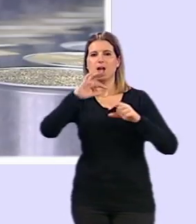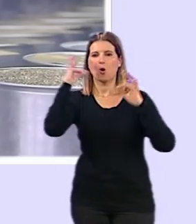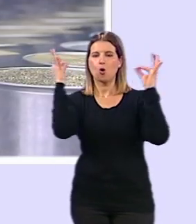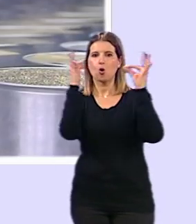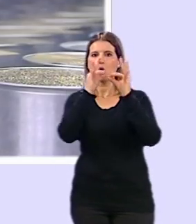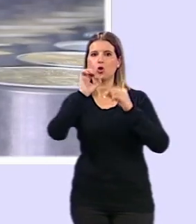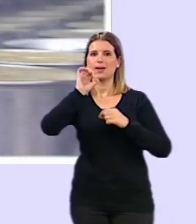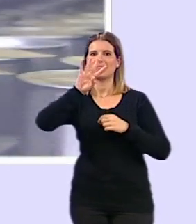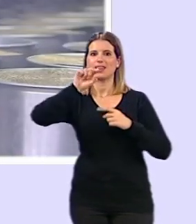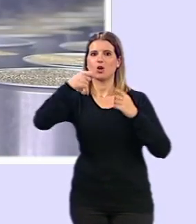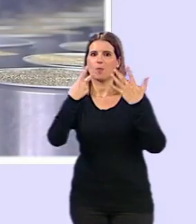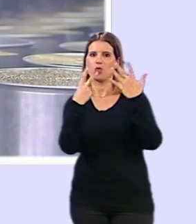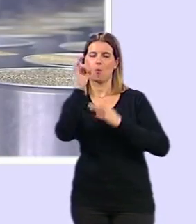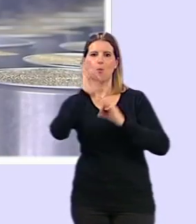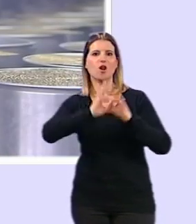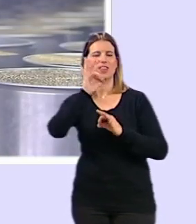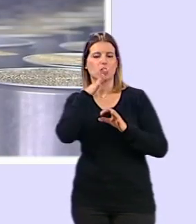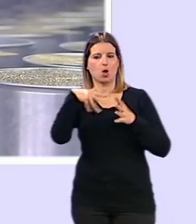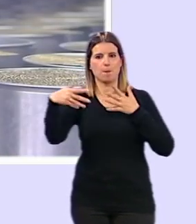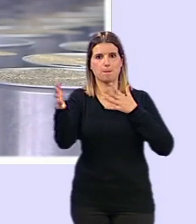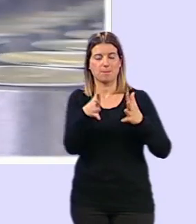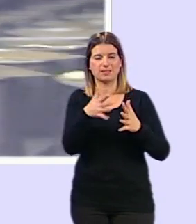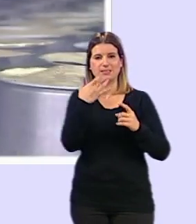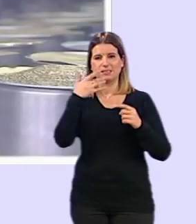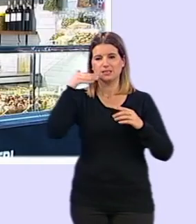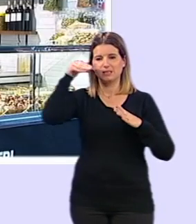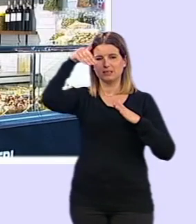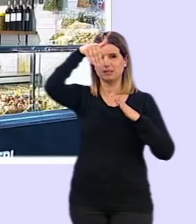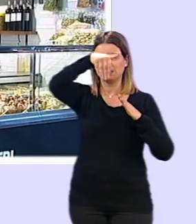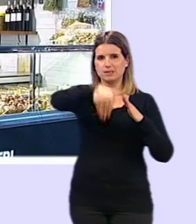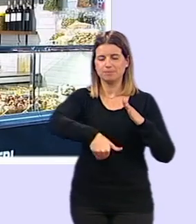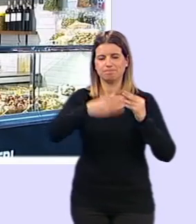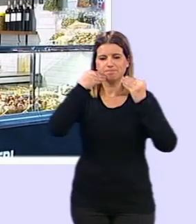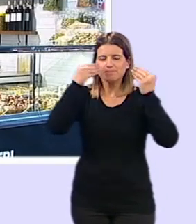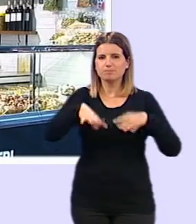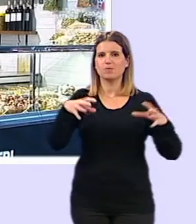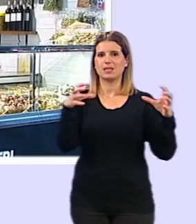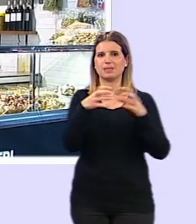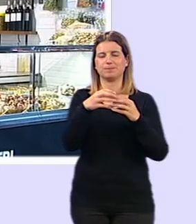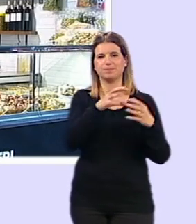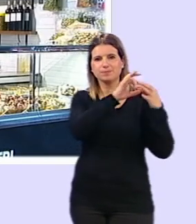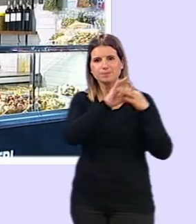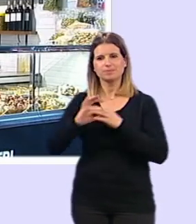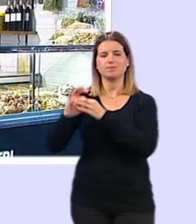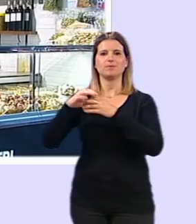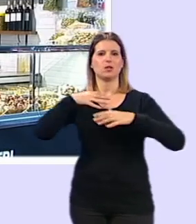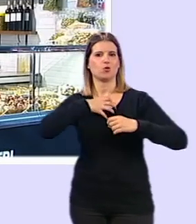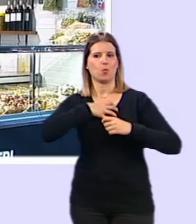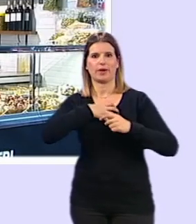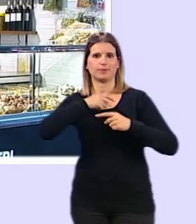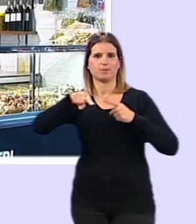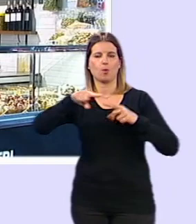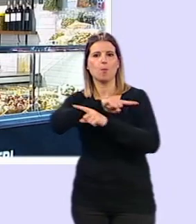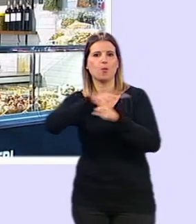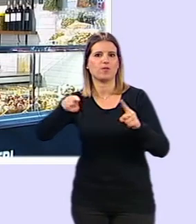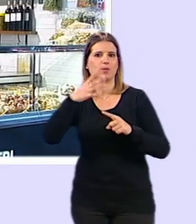,2% al cierre de marzo. Este descenso histórico en la provincia granadina que coincide con las restricciones de actividad y movimiento decretadas